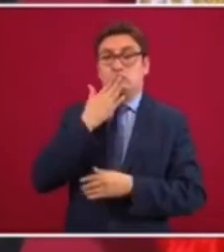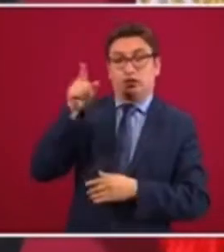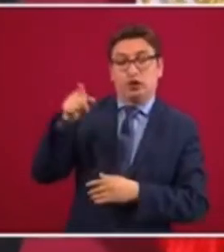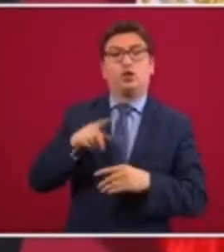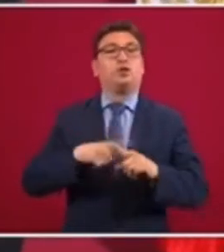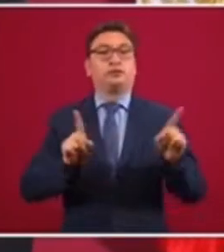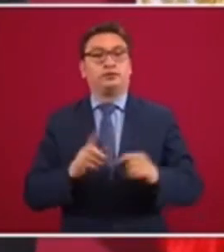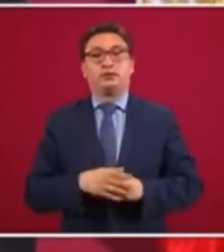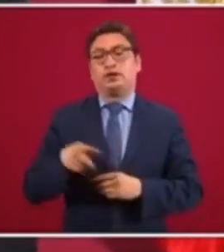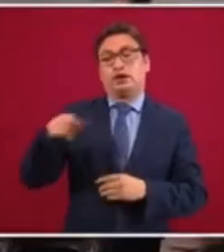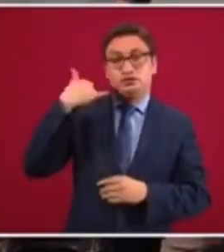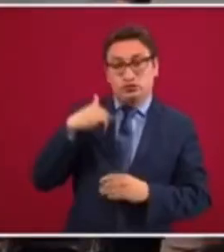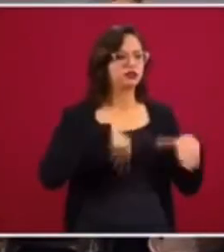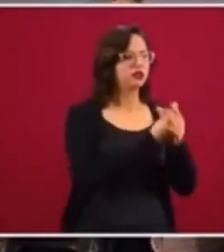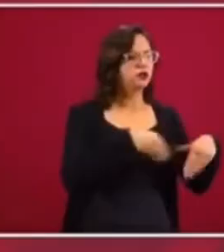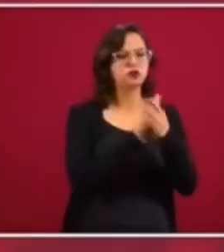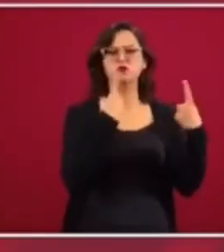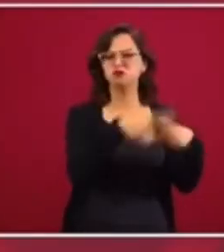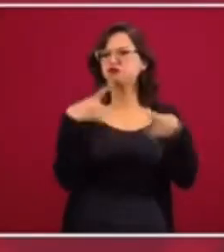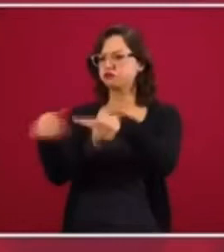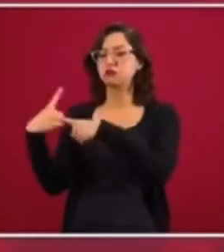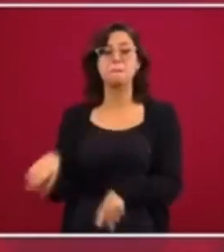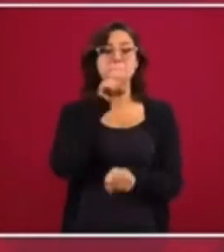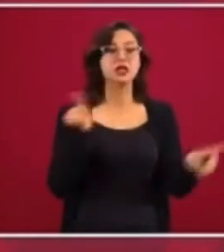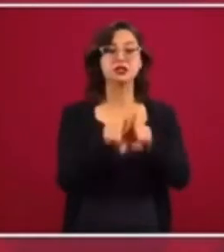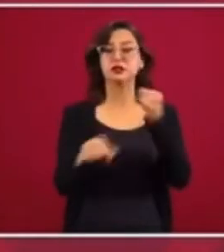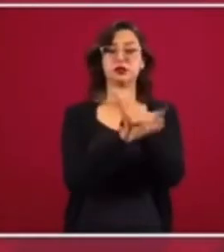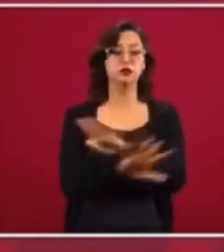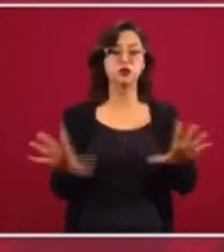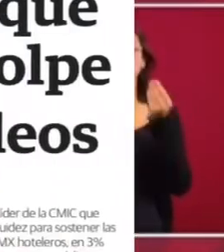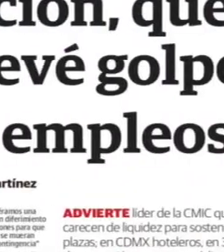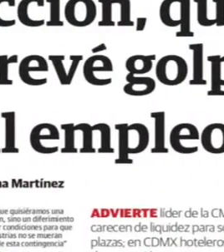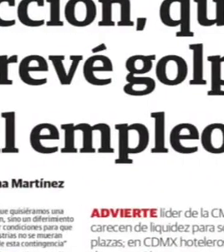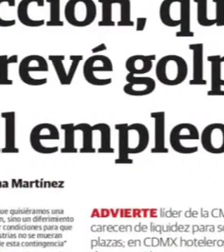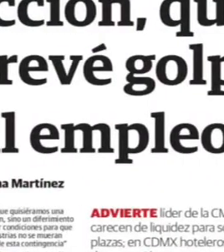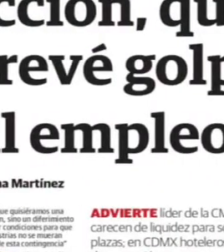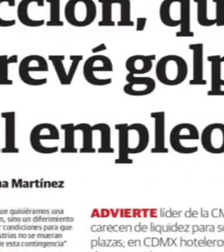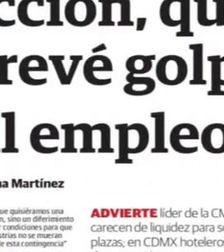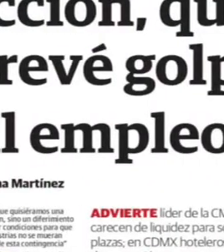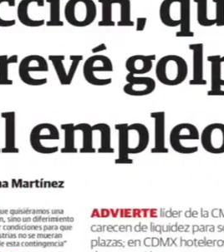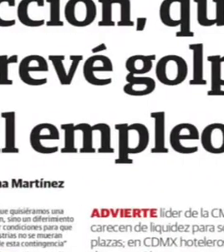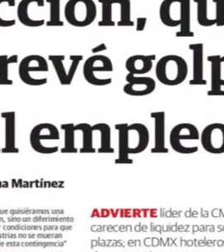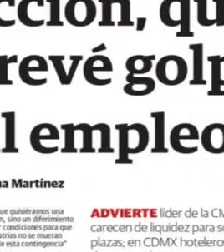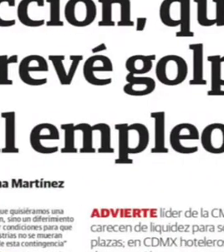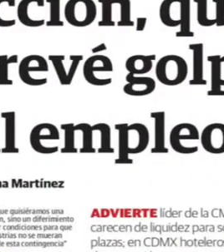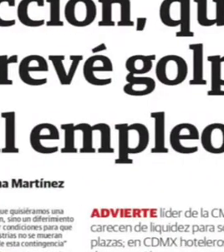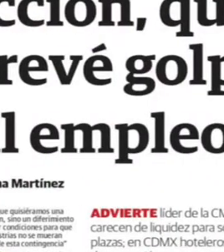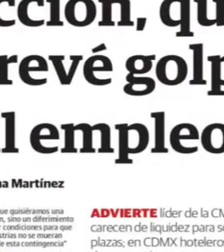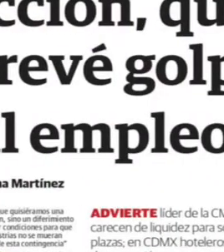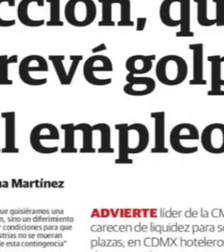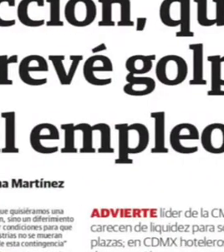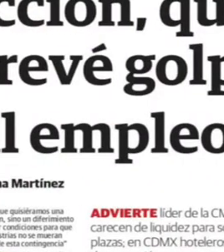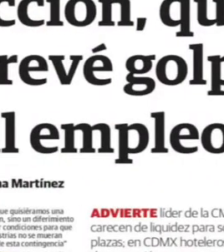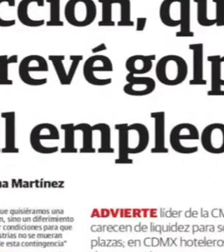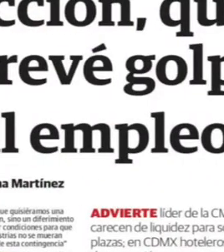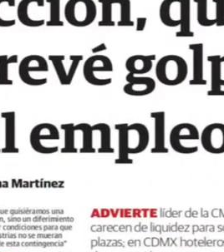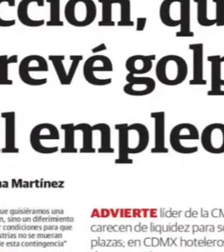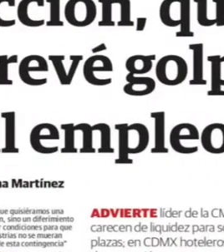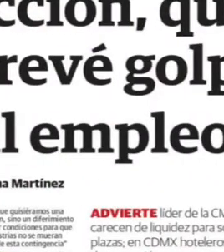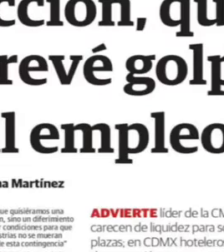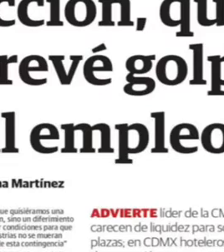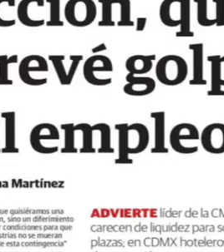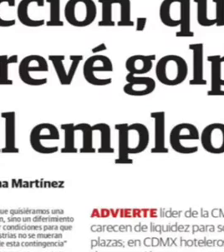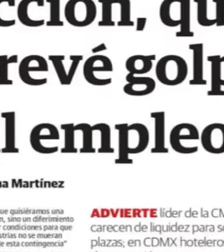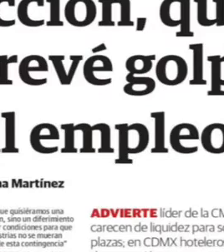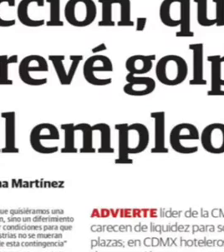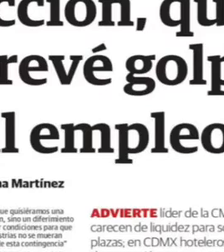que es una casa en Yucatán. Además, se tendrían páginas para que haya orientación técnica